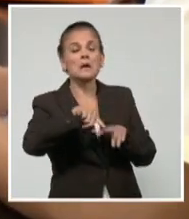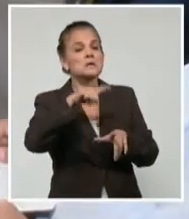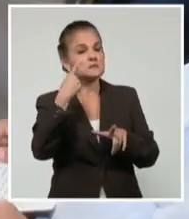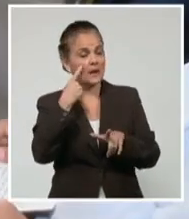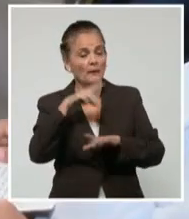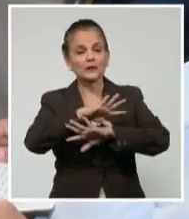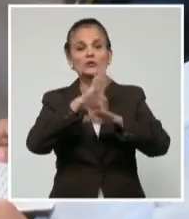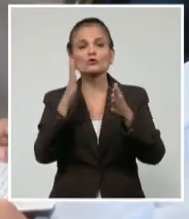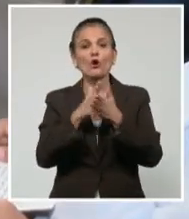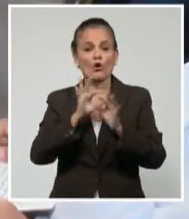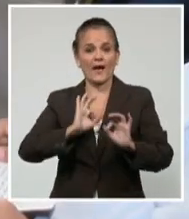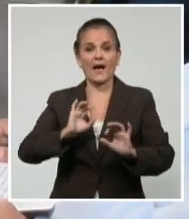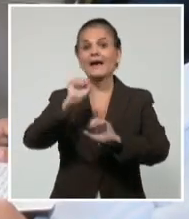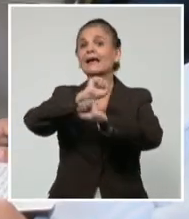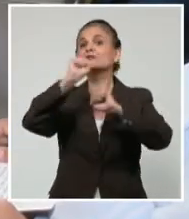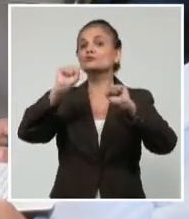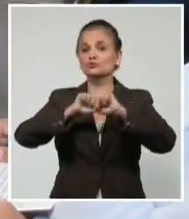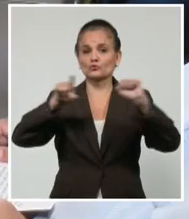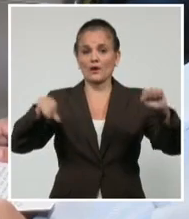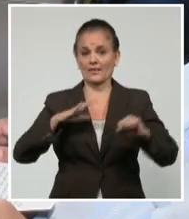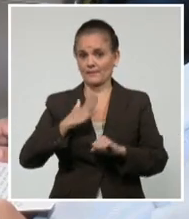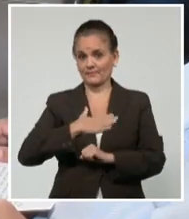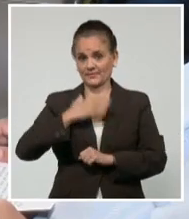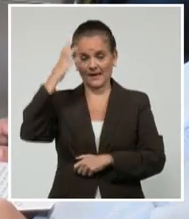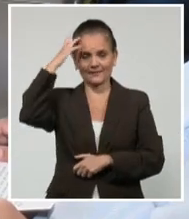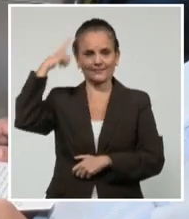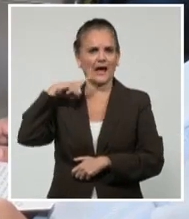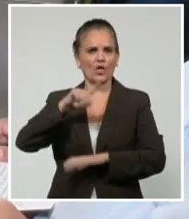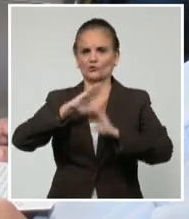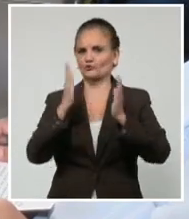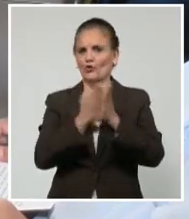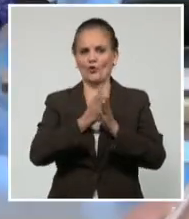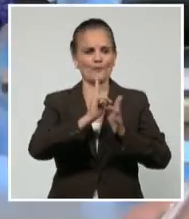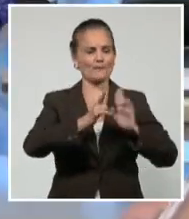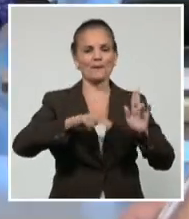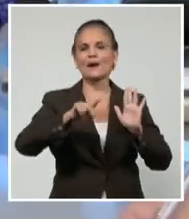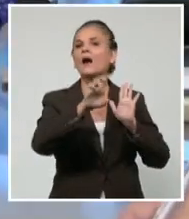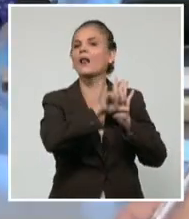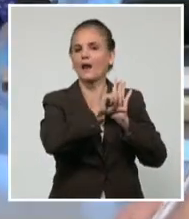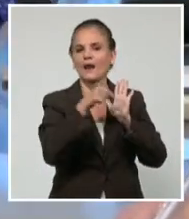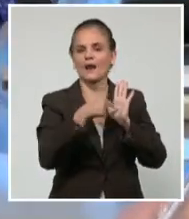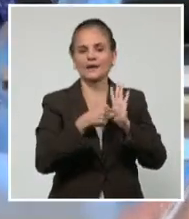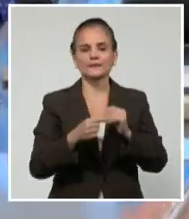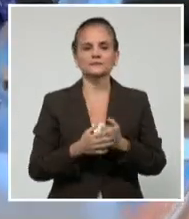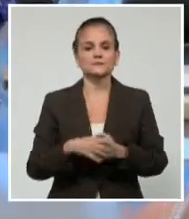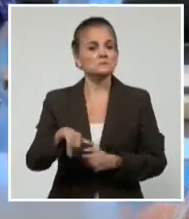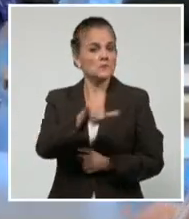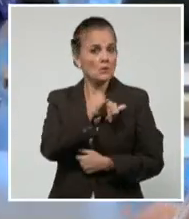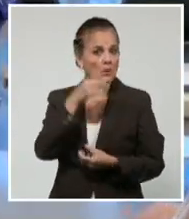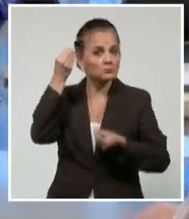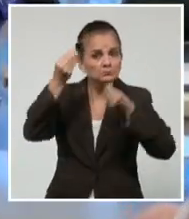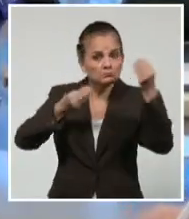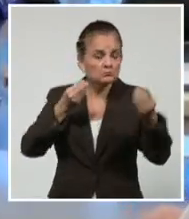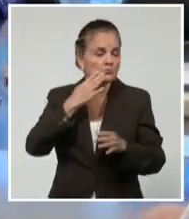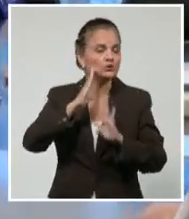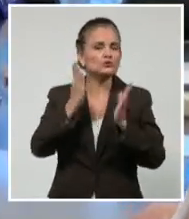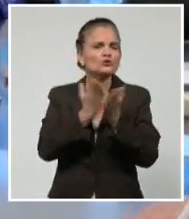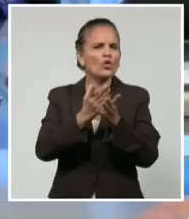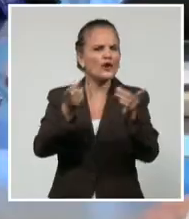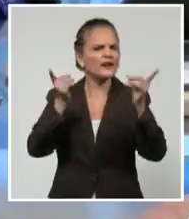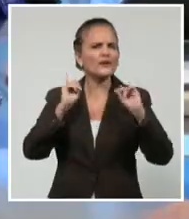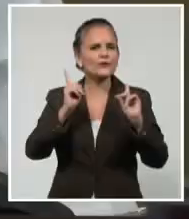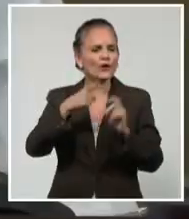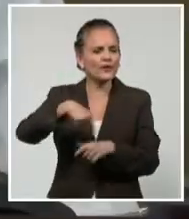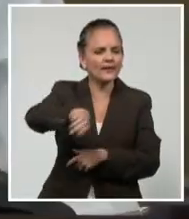nacional tendría ya su base normativa. El Consejo de Estado también evaluó la propuesta de realización de las reuniones de rendición de cuentas del